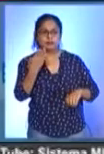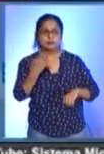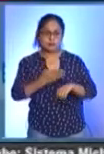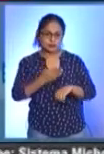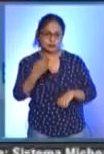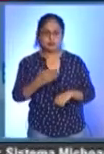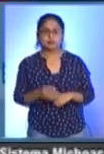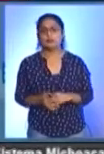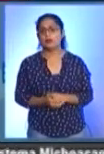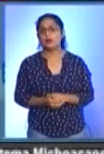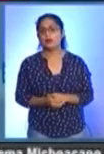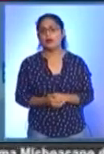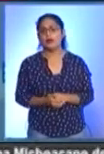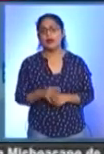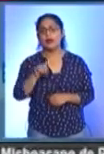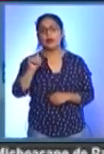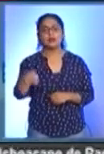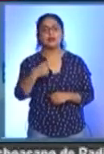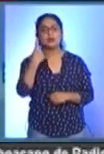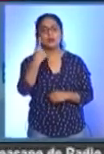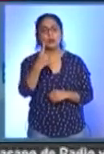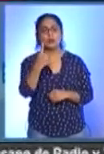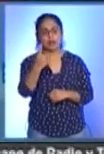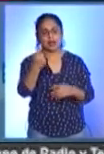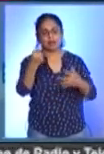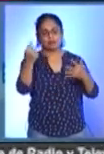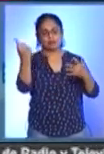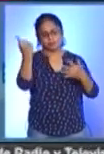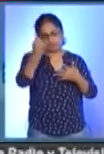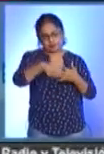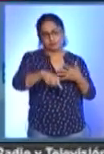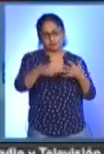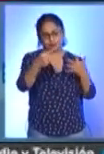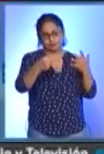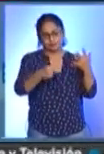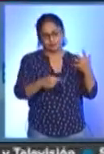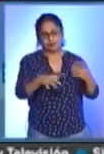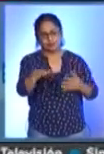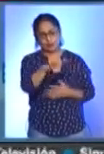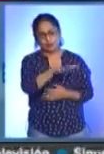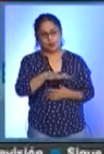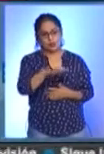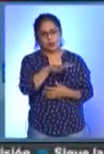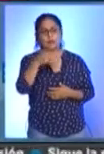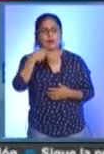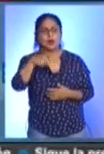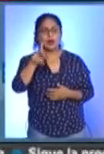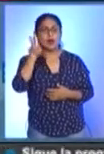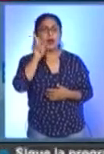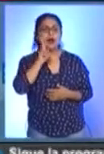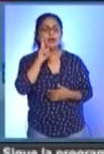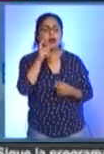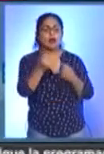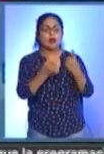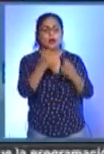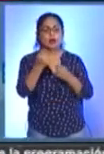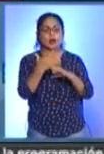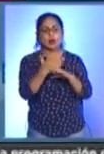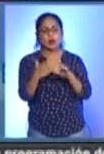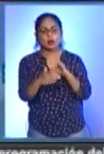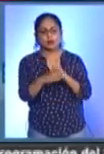momento es una instrucción general, pero habría que contemplar algunas cosas